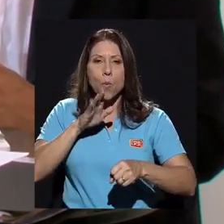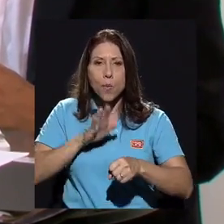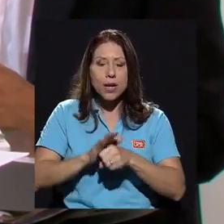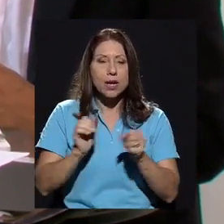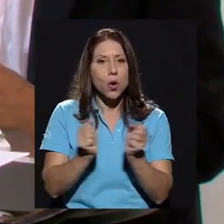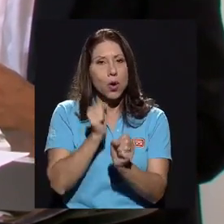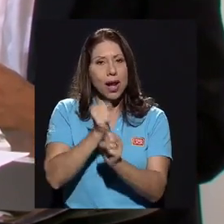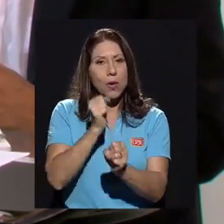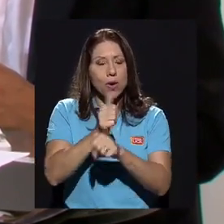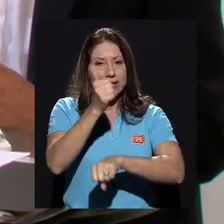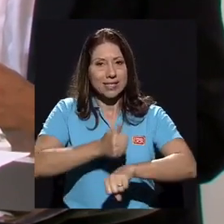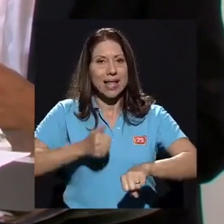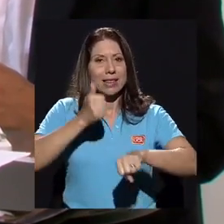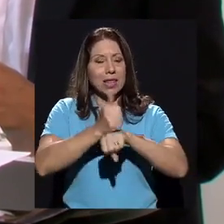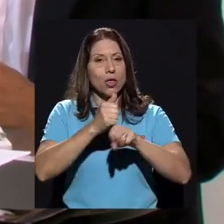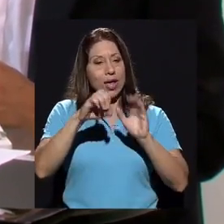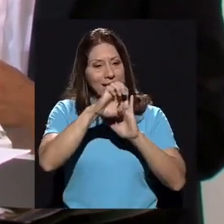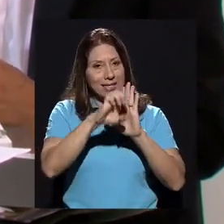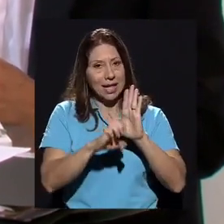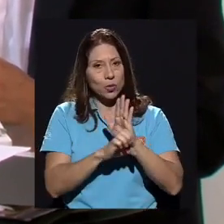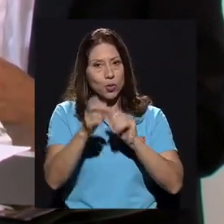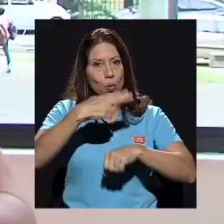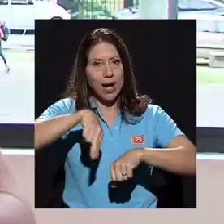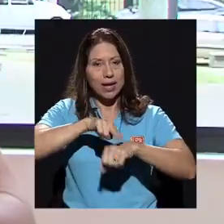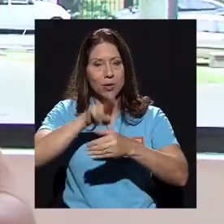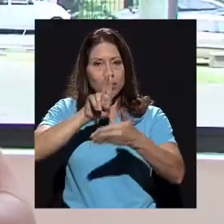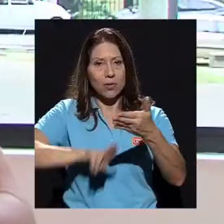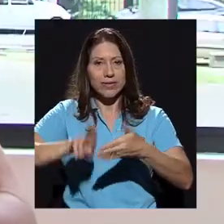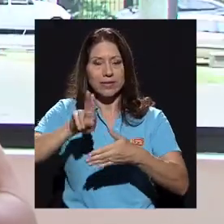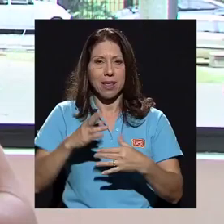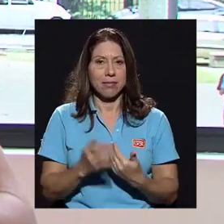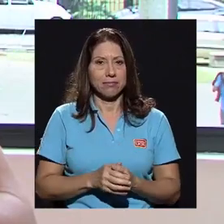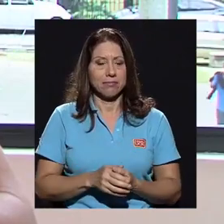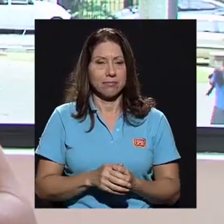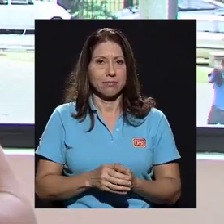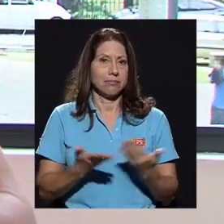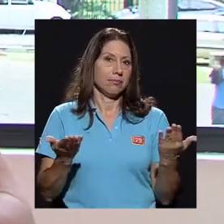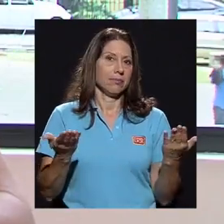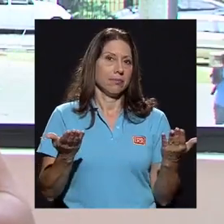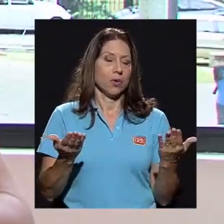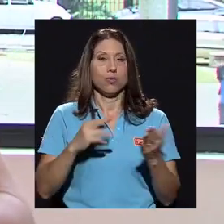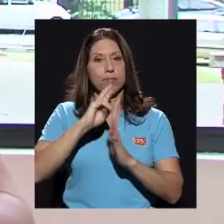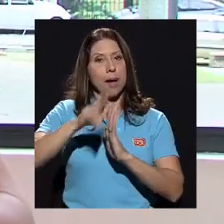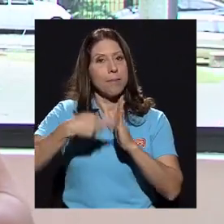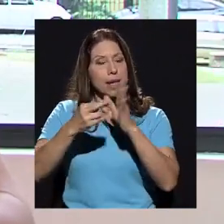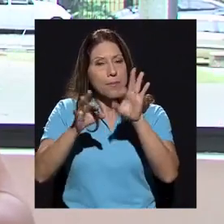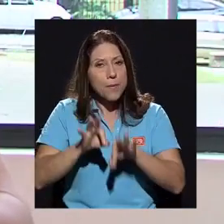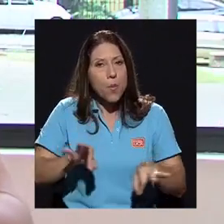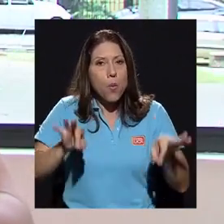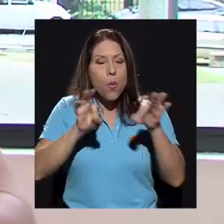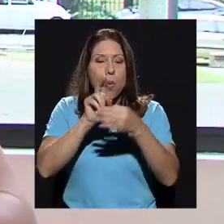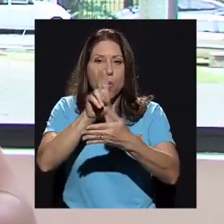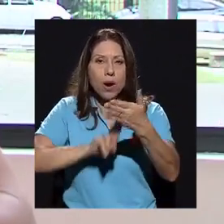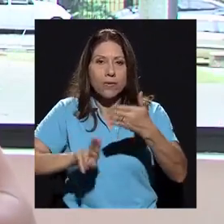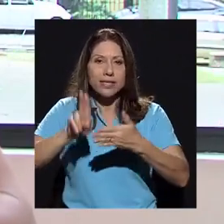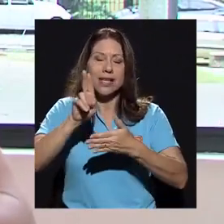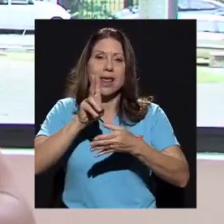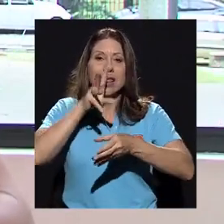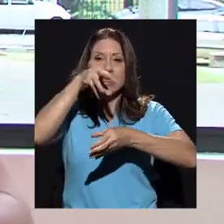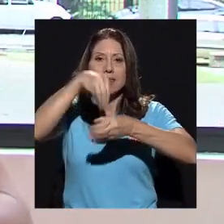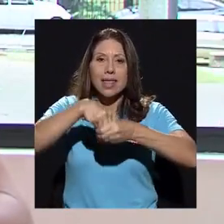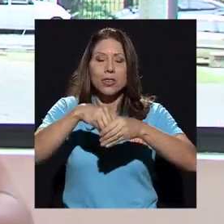con la labor que está establecida en el estatuto orgánico de la universidad. El papel tan importante que tiene la universidad